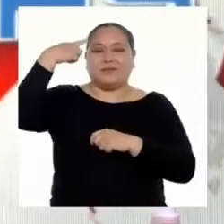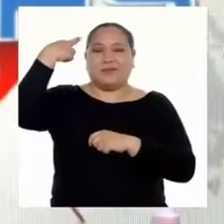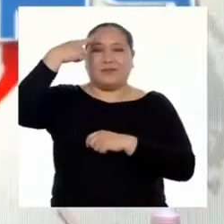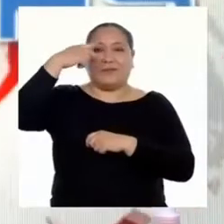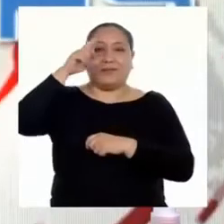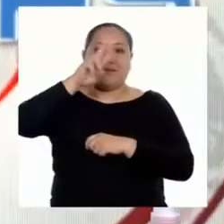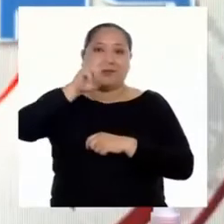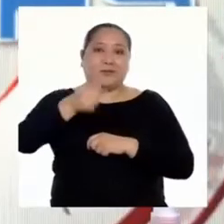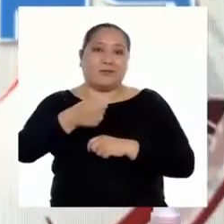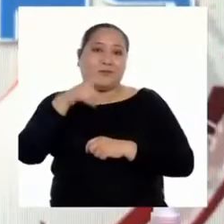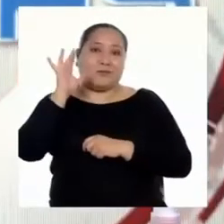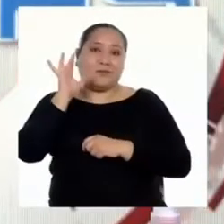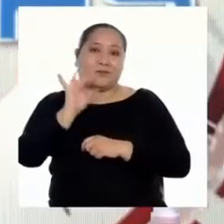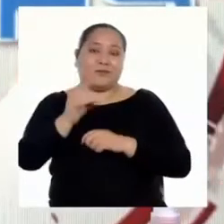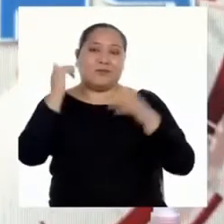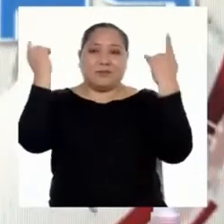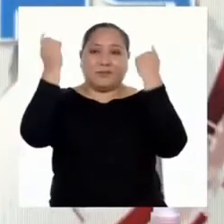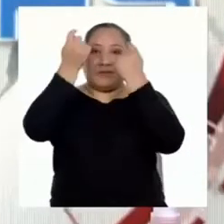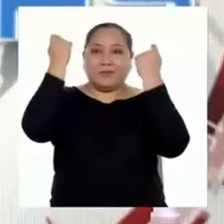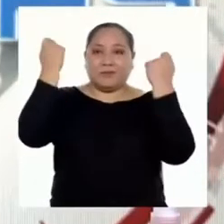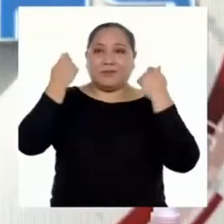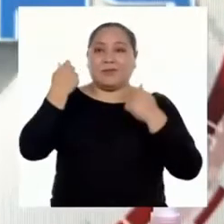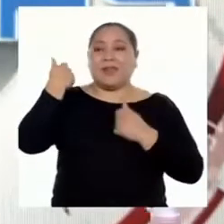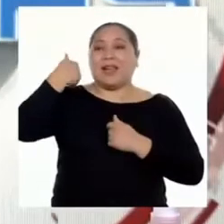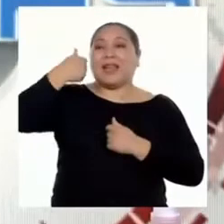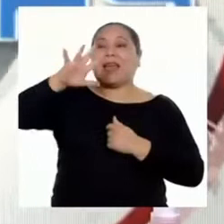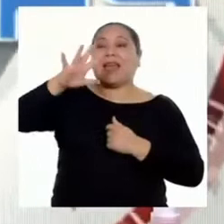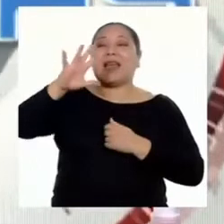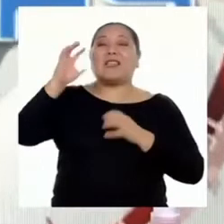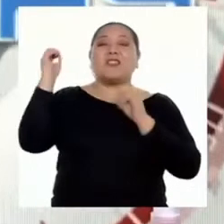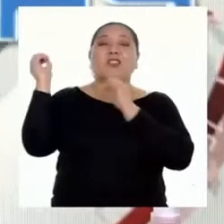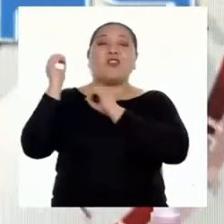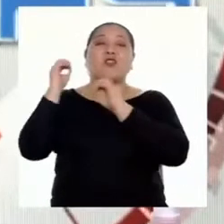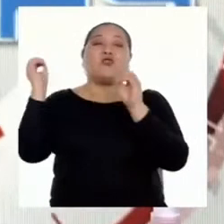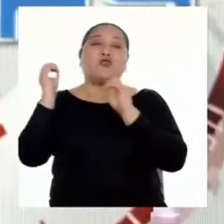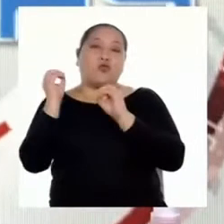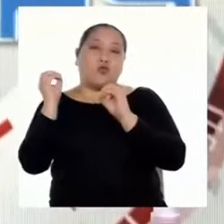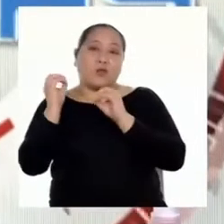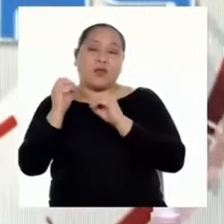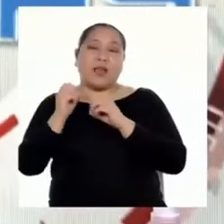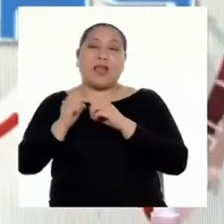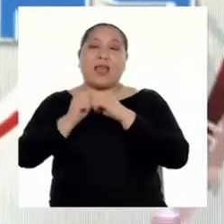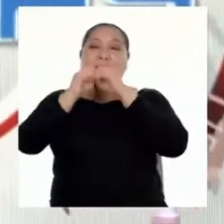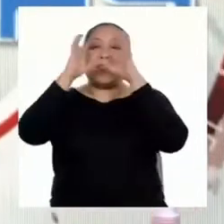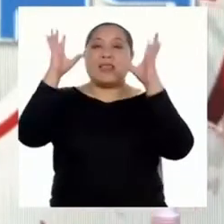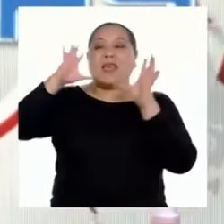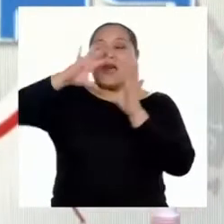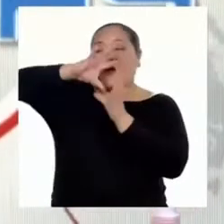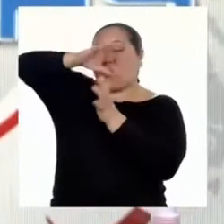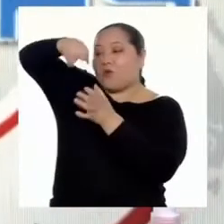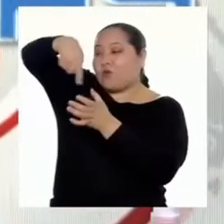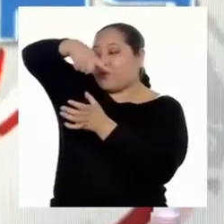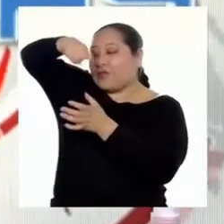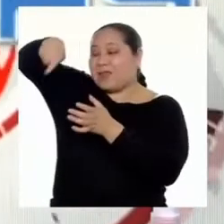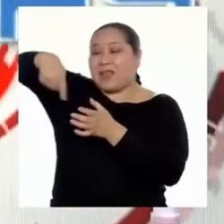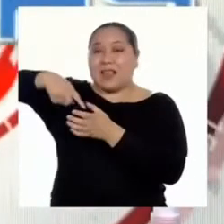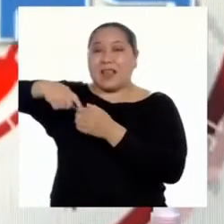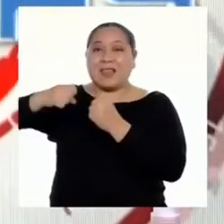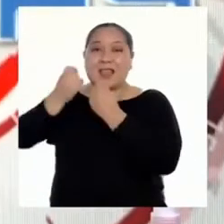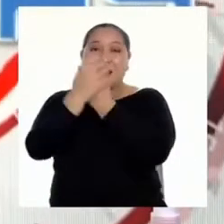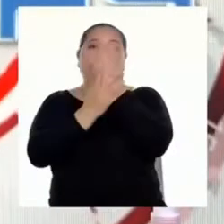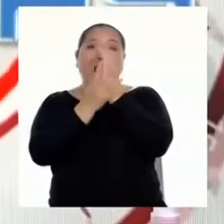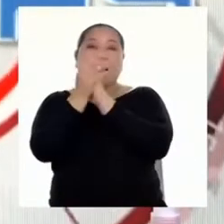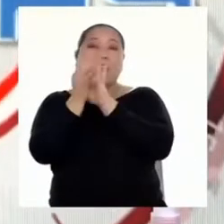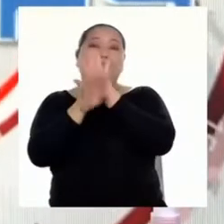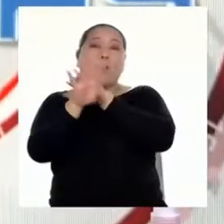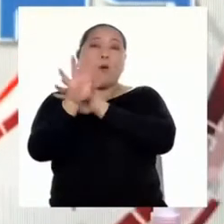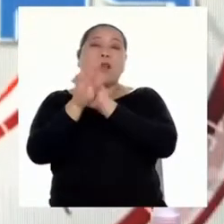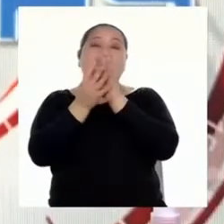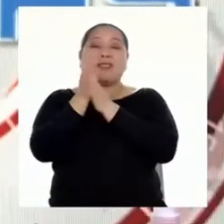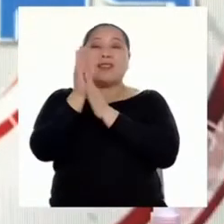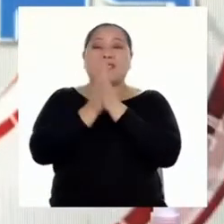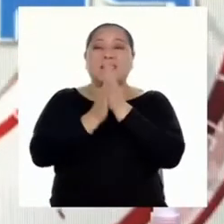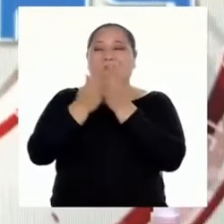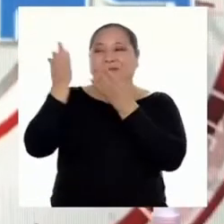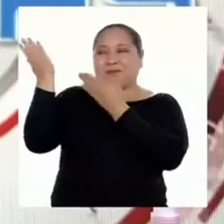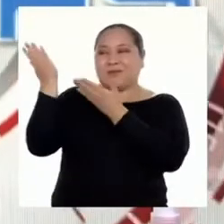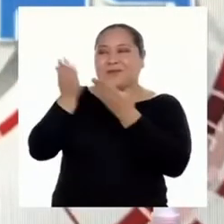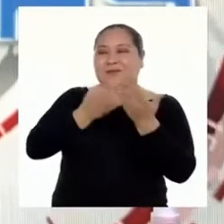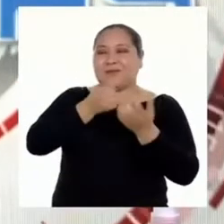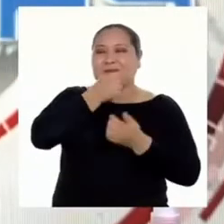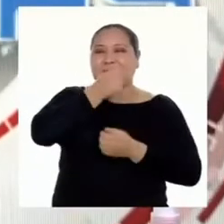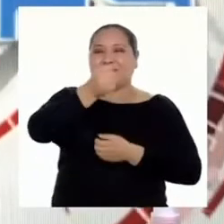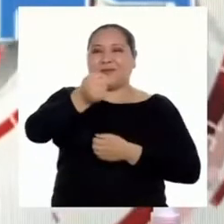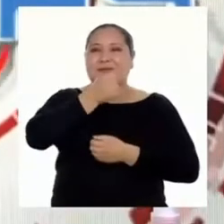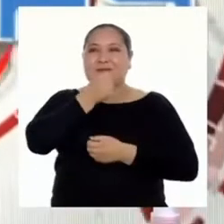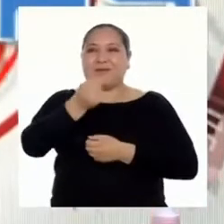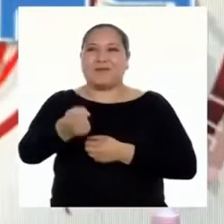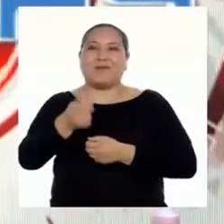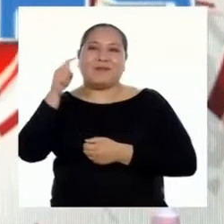desde el 2008 se celebra cada 15 de octubre el Día Mundial de Lavado de Manos. Le damos pase a nuestro reportero